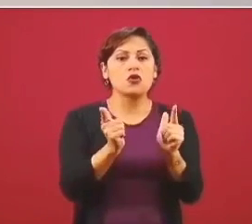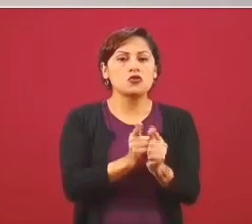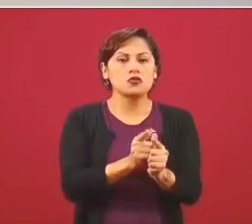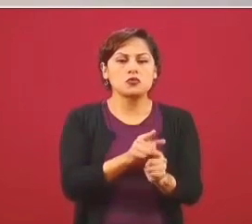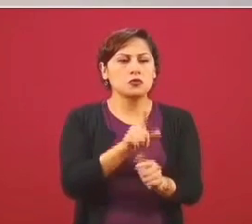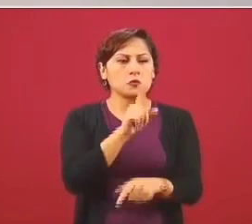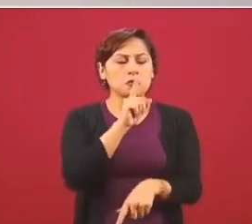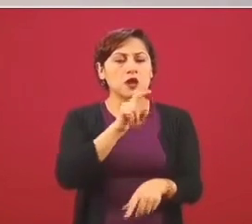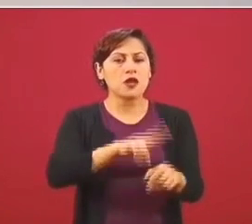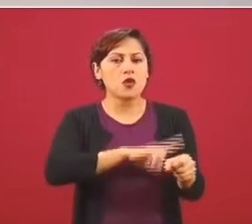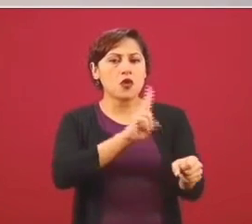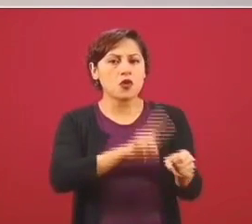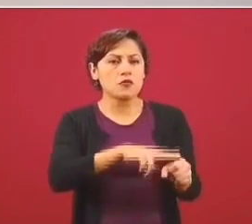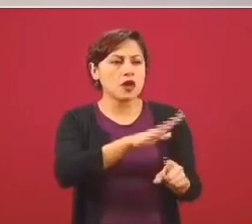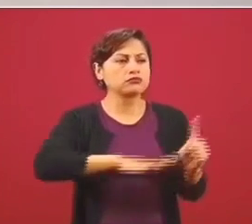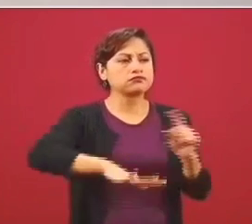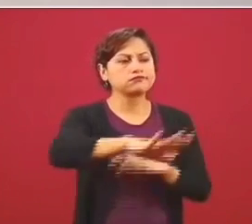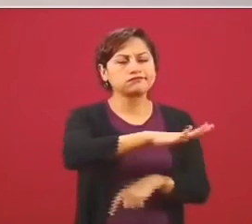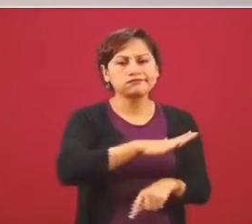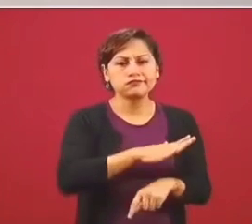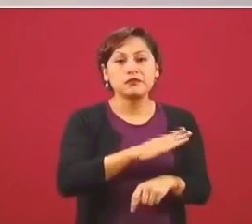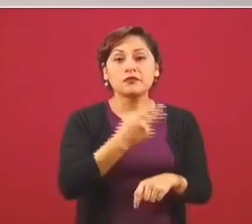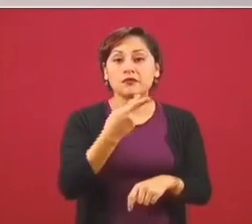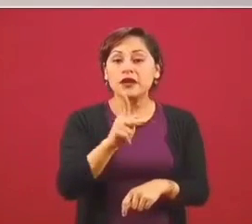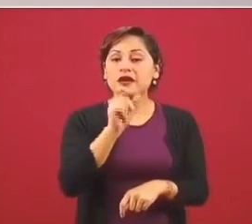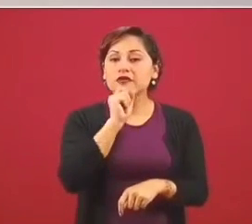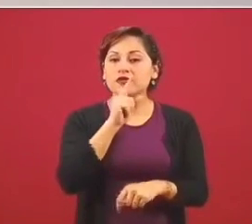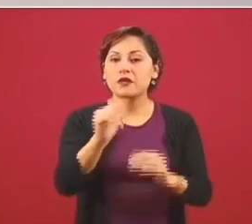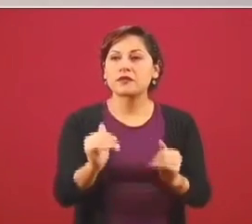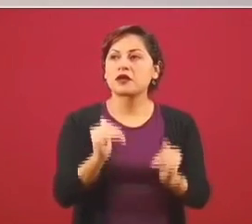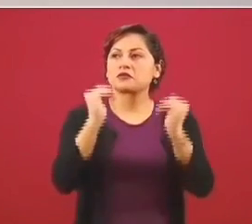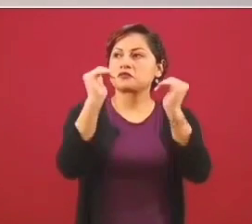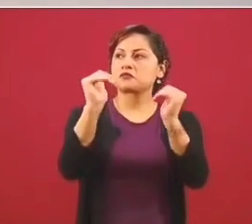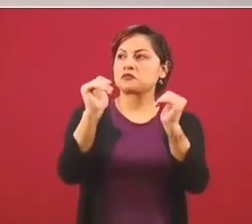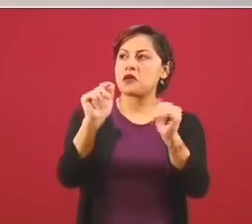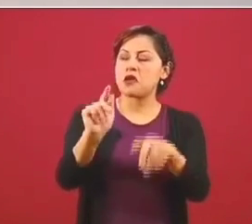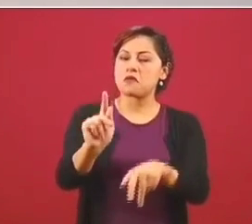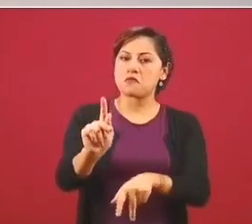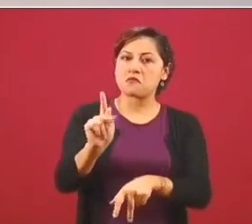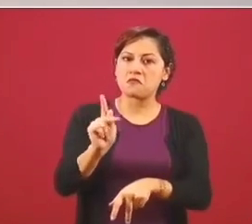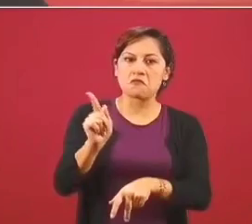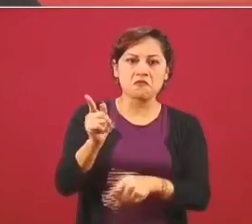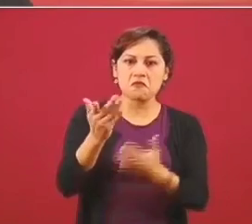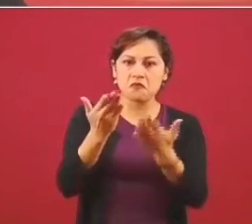Pero nos hicieron creer que